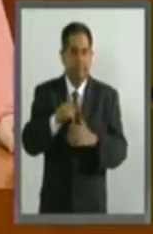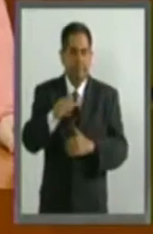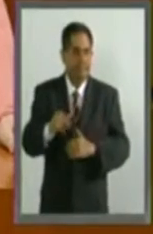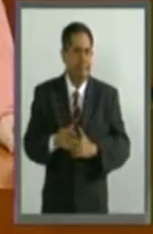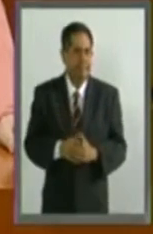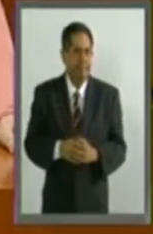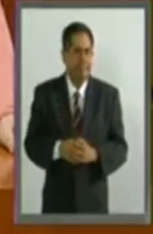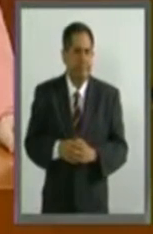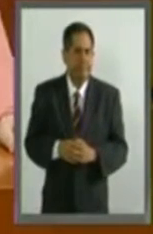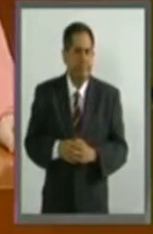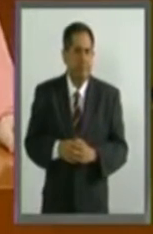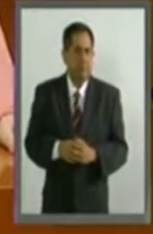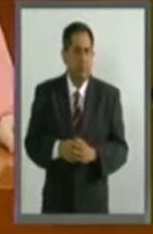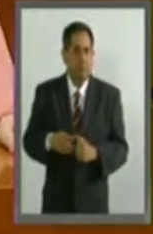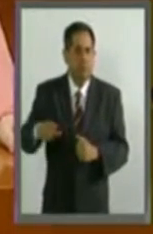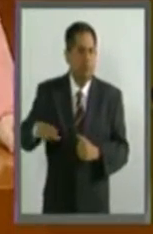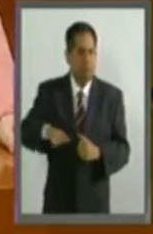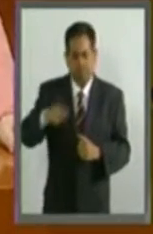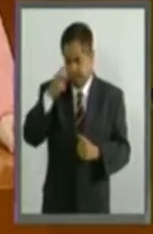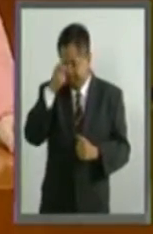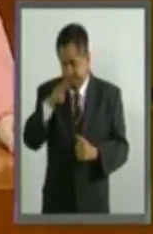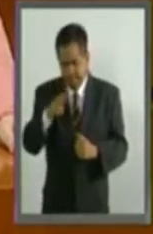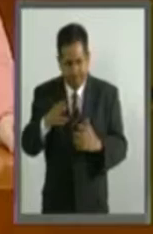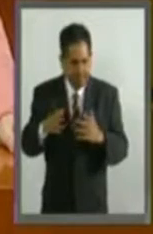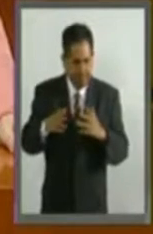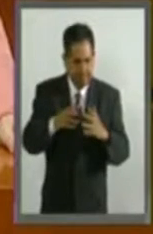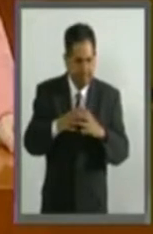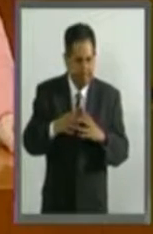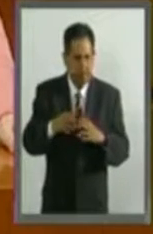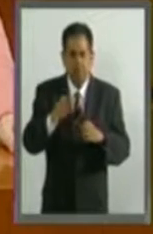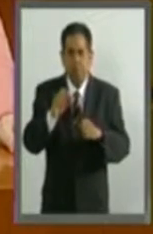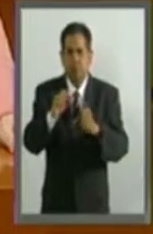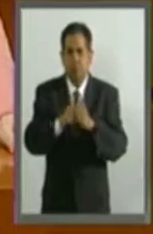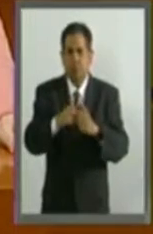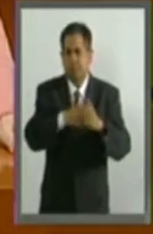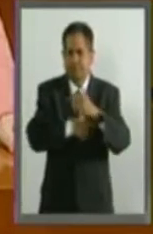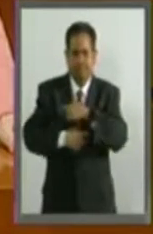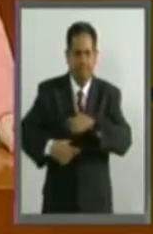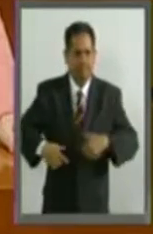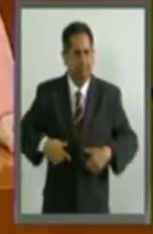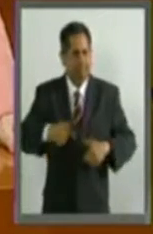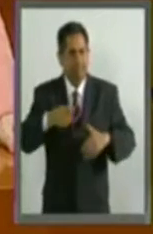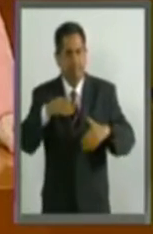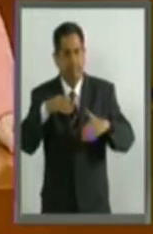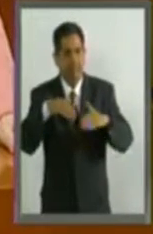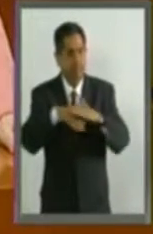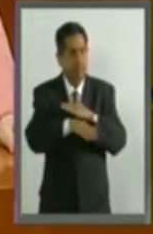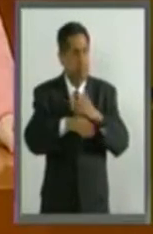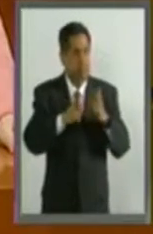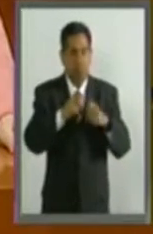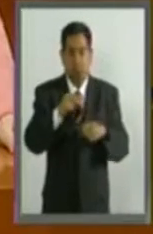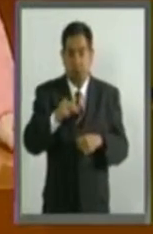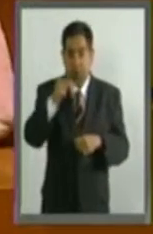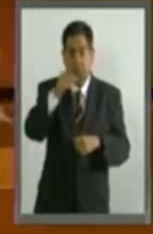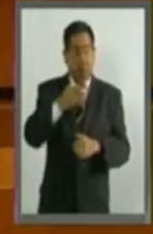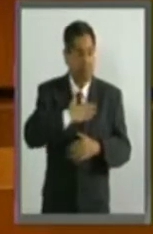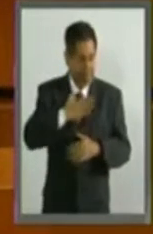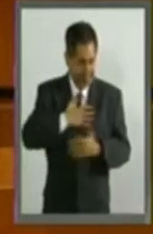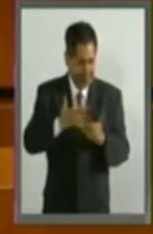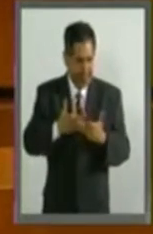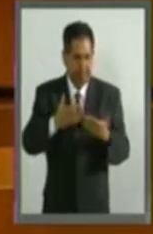Gobierno Mexicano de Francisco Villa por territorio nacional. Entraron por el norte, por cierto, por mi tierra,